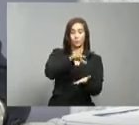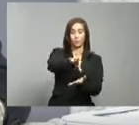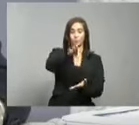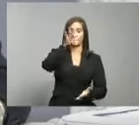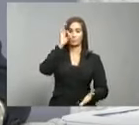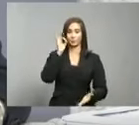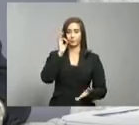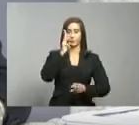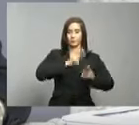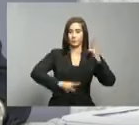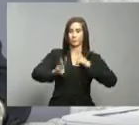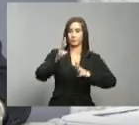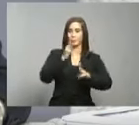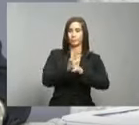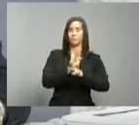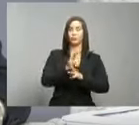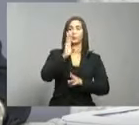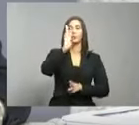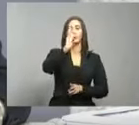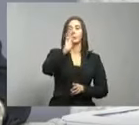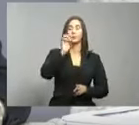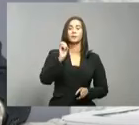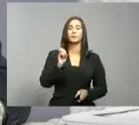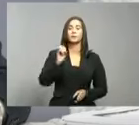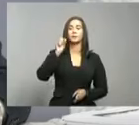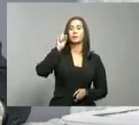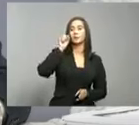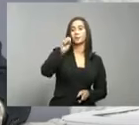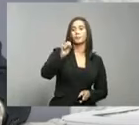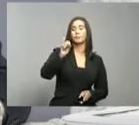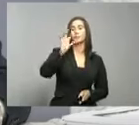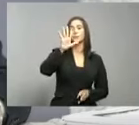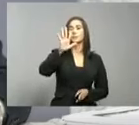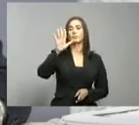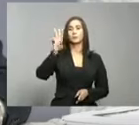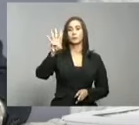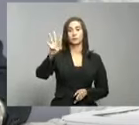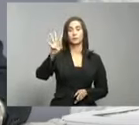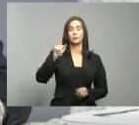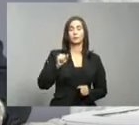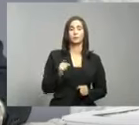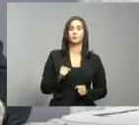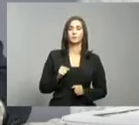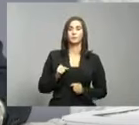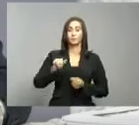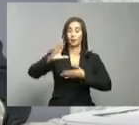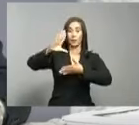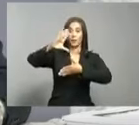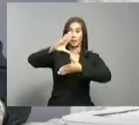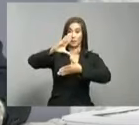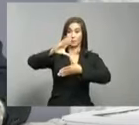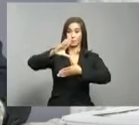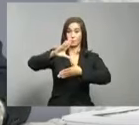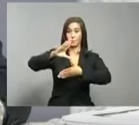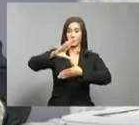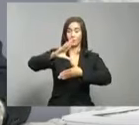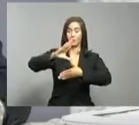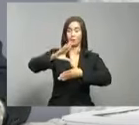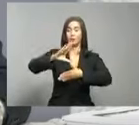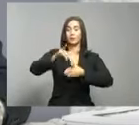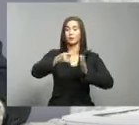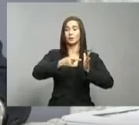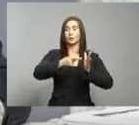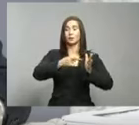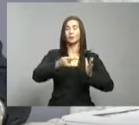es de 60.54. En la región de las Américas se han